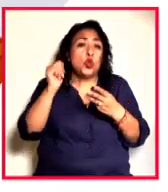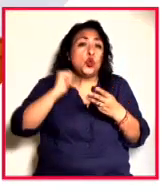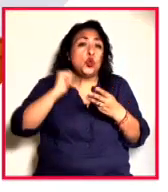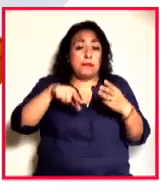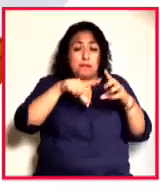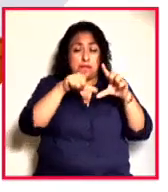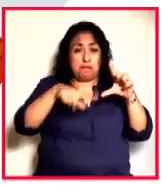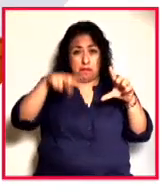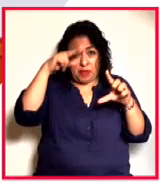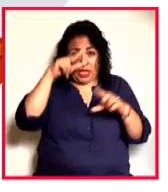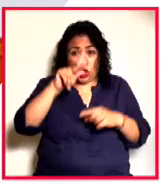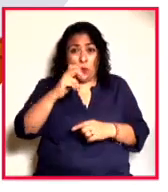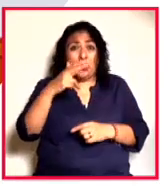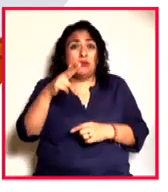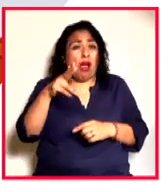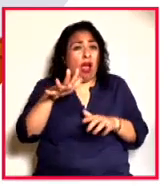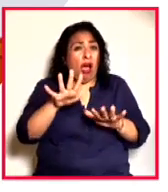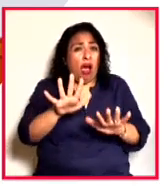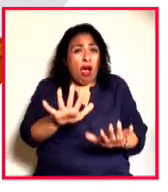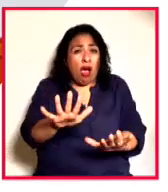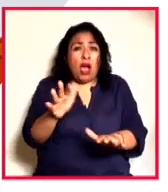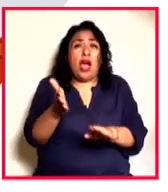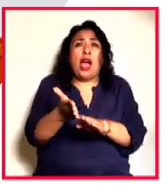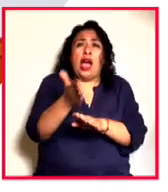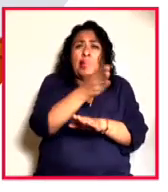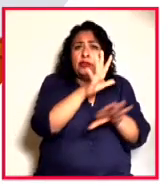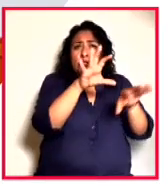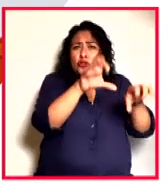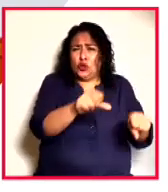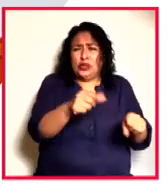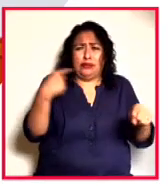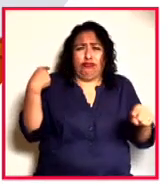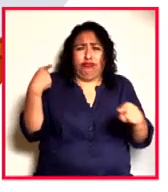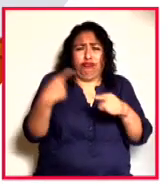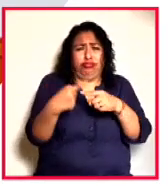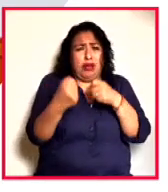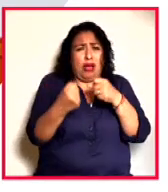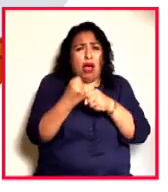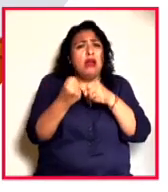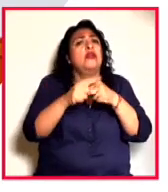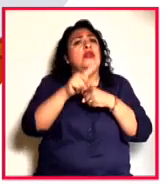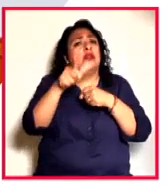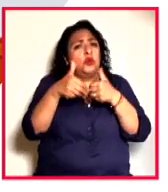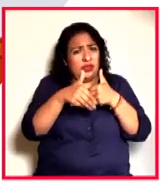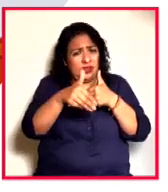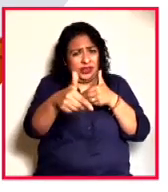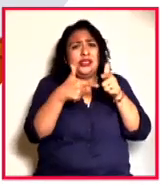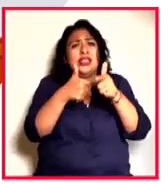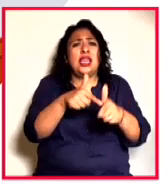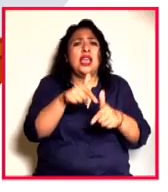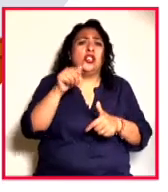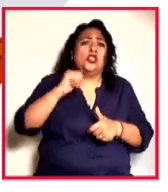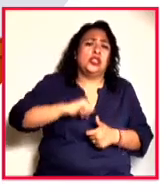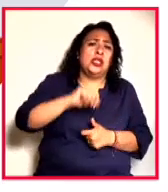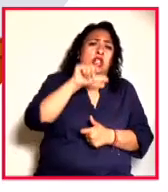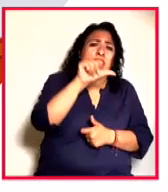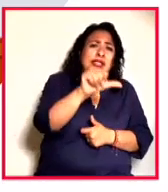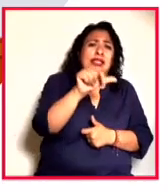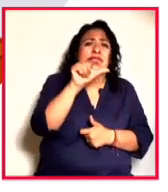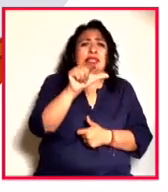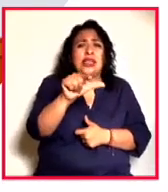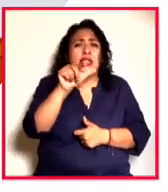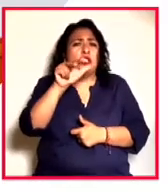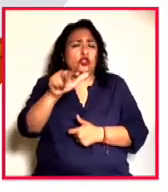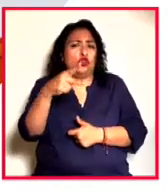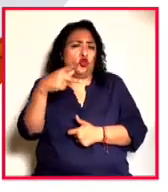Estos existieron durante siglos antes de la conquista y siguieron existiendo en los siglos XVI, XVII y XVIII con su propia